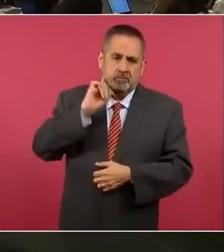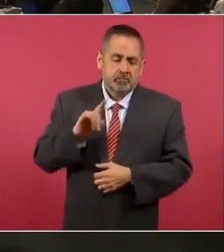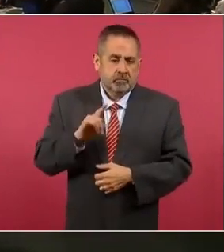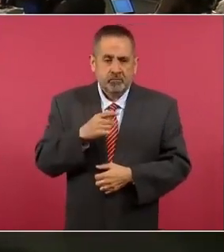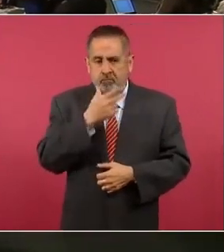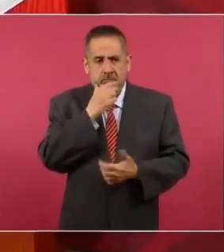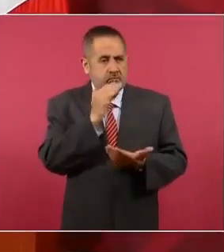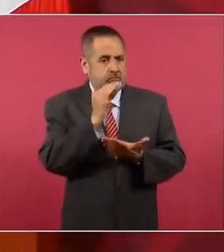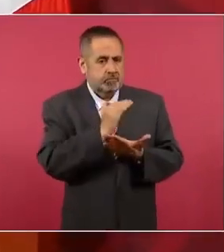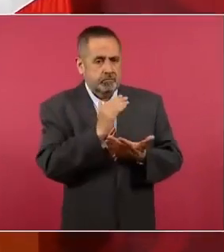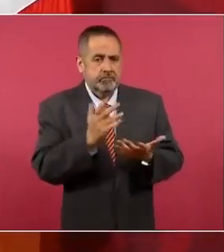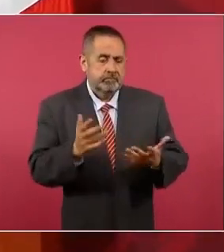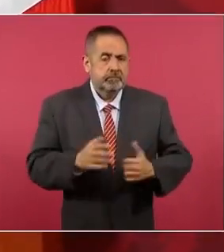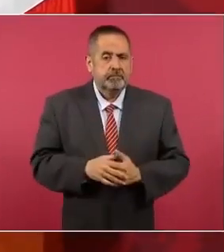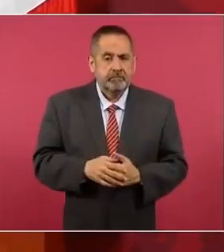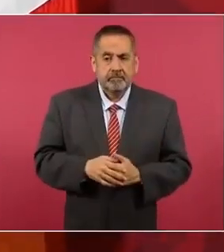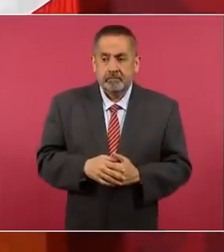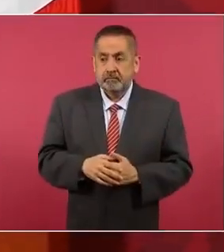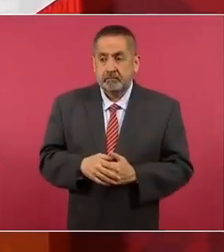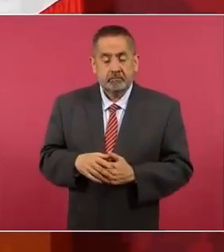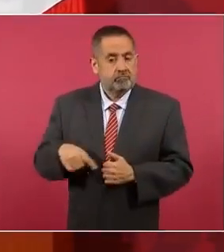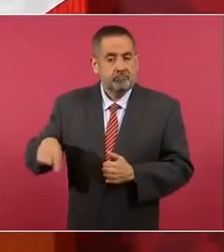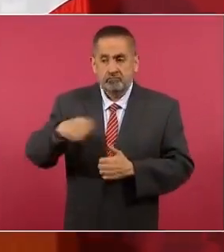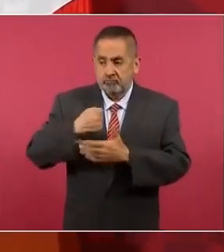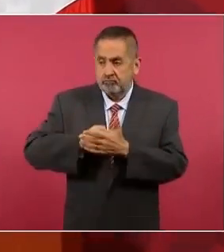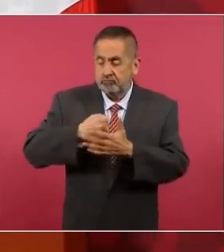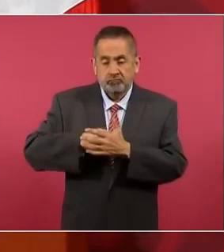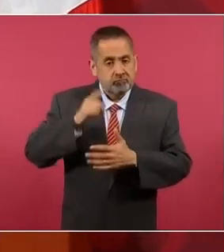Entonces, es un movimiento mayoritario.